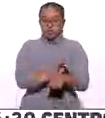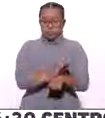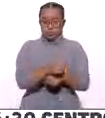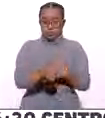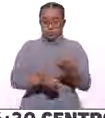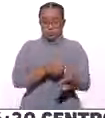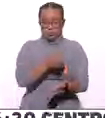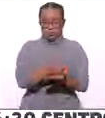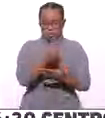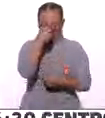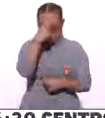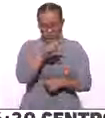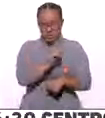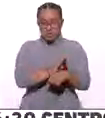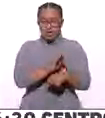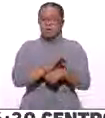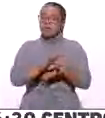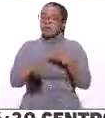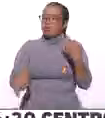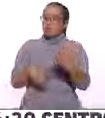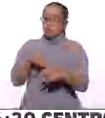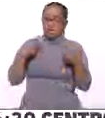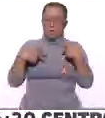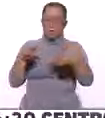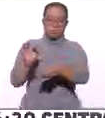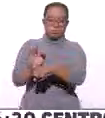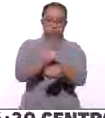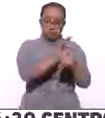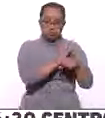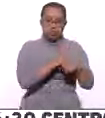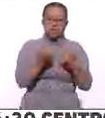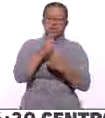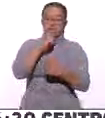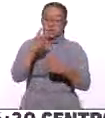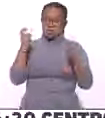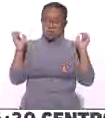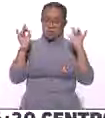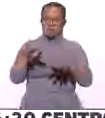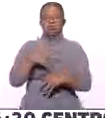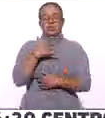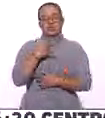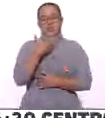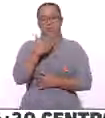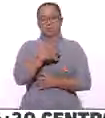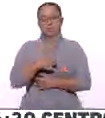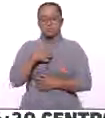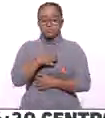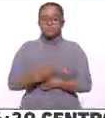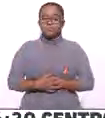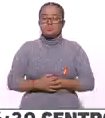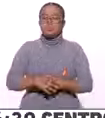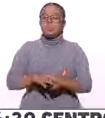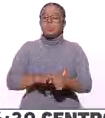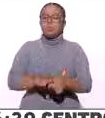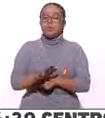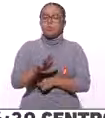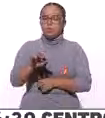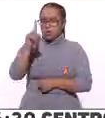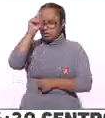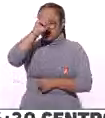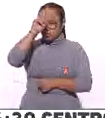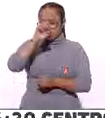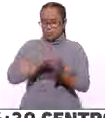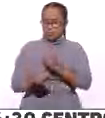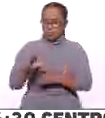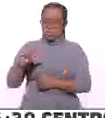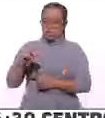son beneficiados, absolutamente todos son beneficiados y celebramos este tipo de eventos sin duda. ¿Cuáles son las recomendaciones que haría el presidente de